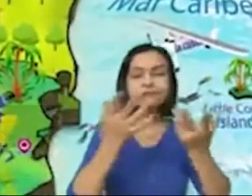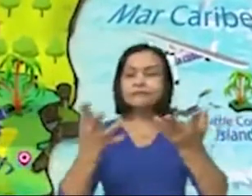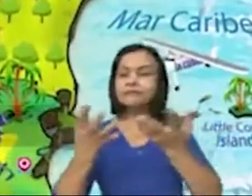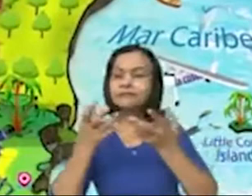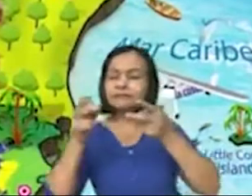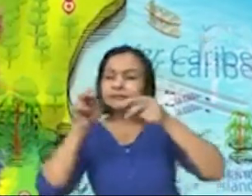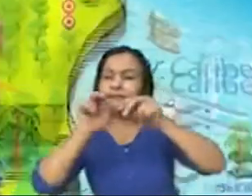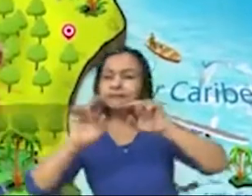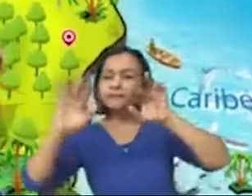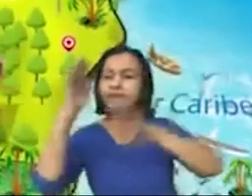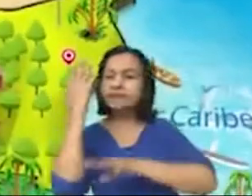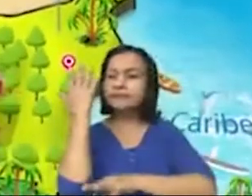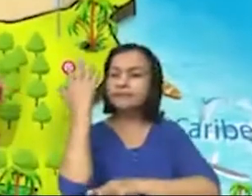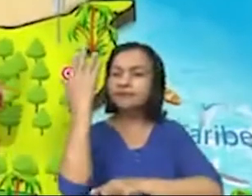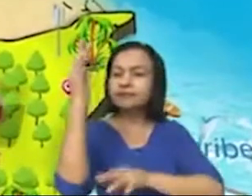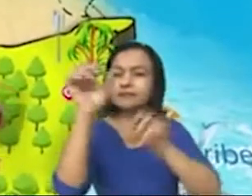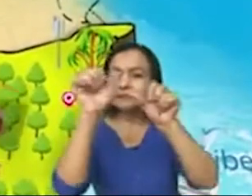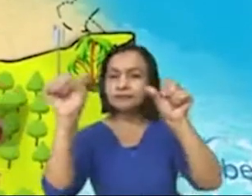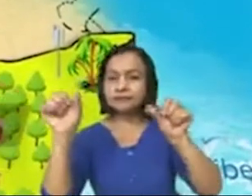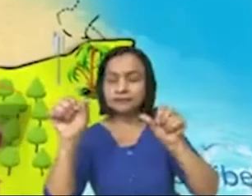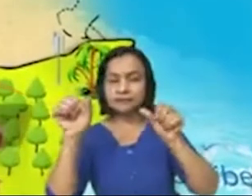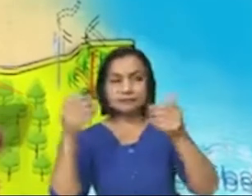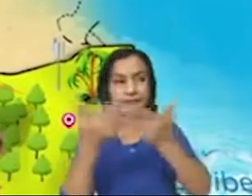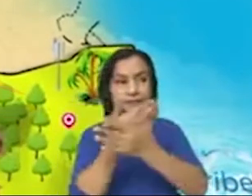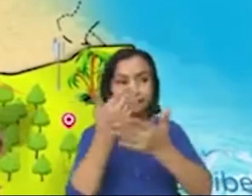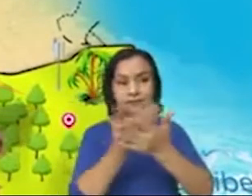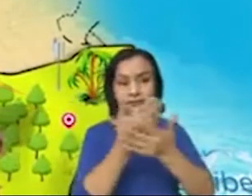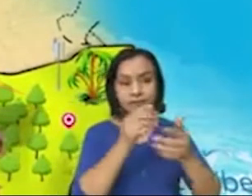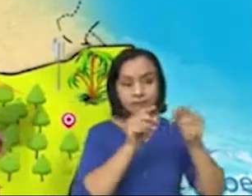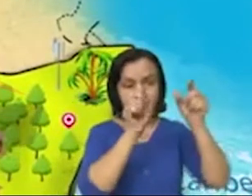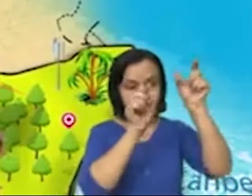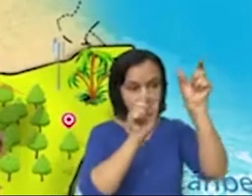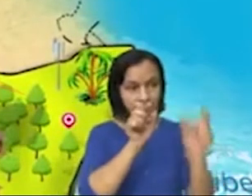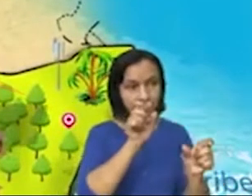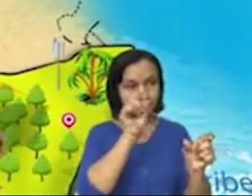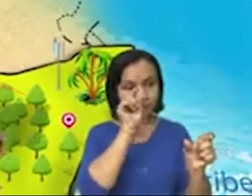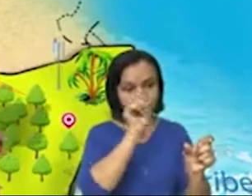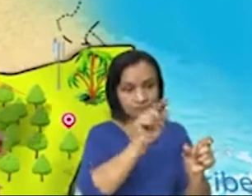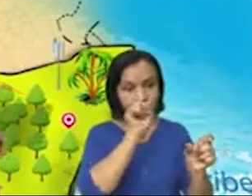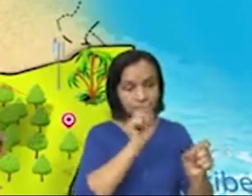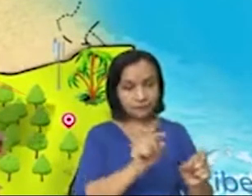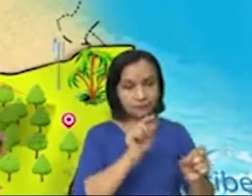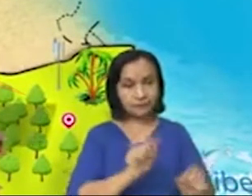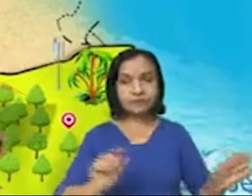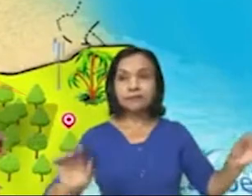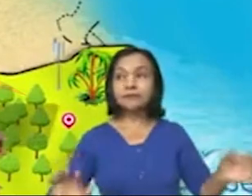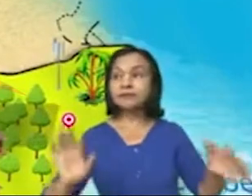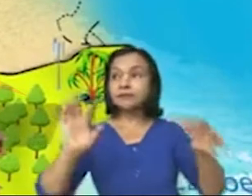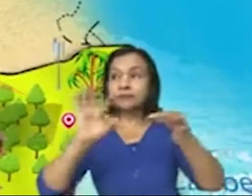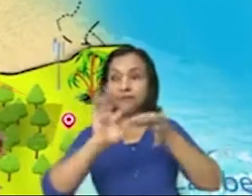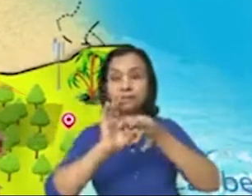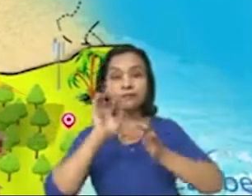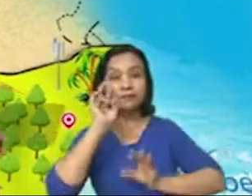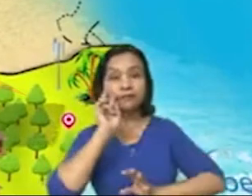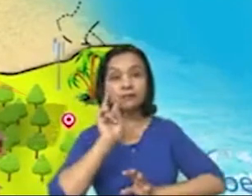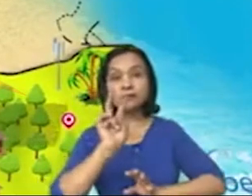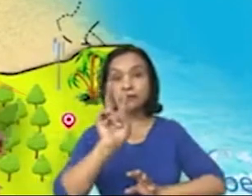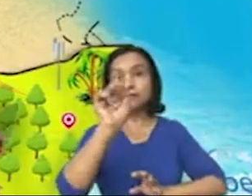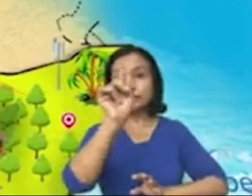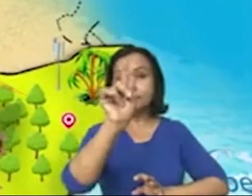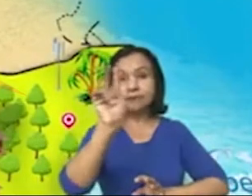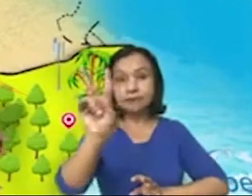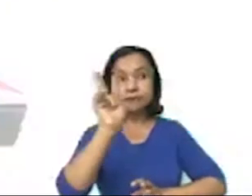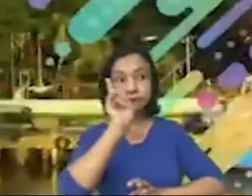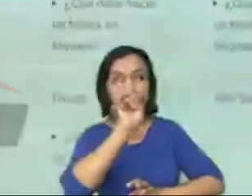naturaleza, entonces lo que hicimos fueron unos nuevos botones al inicio junto con el mapa que actualmente se pueden ver en la pantalla,